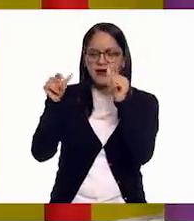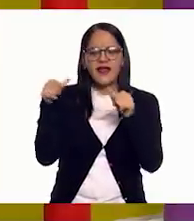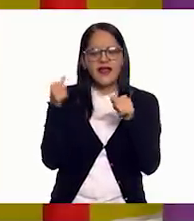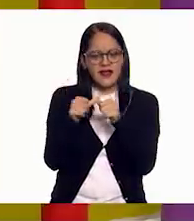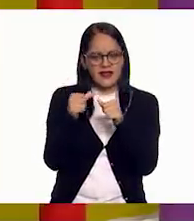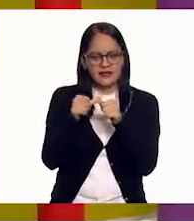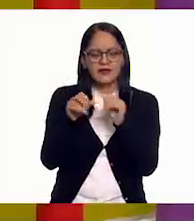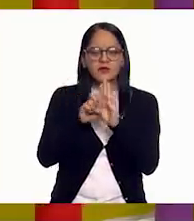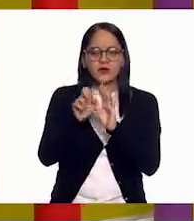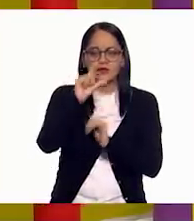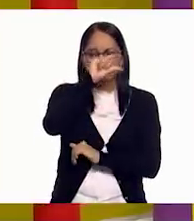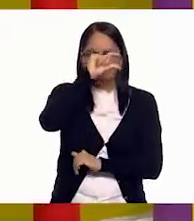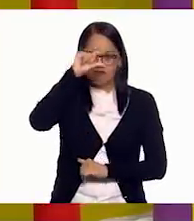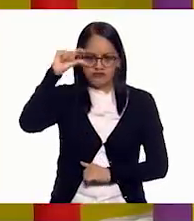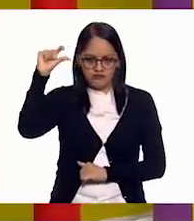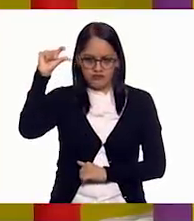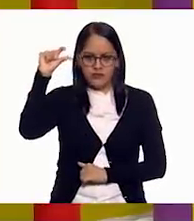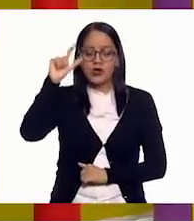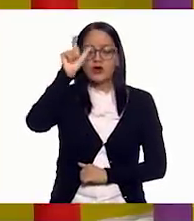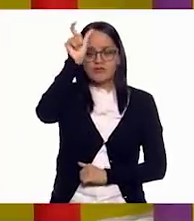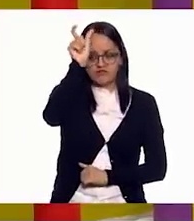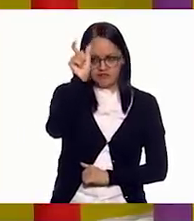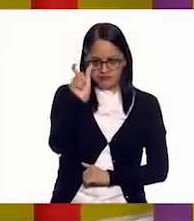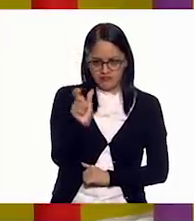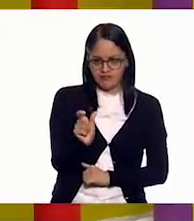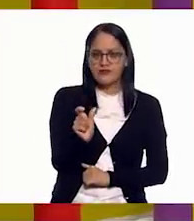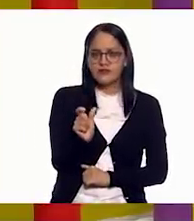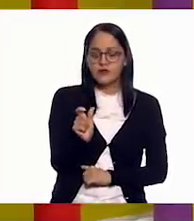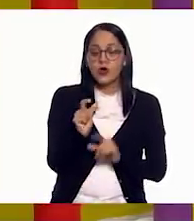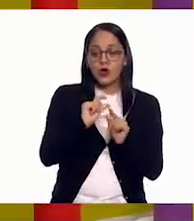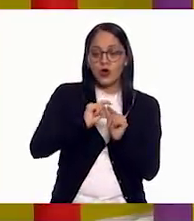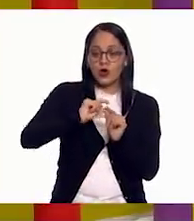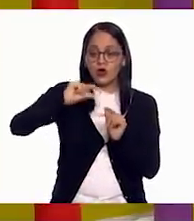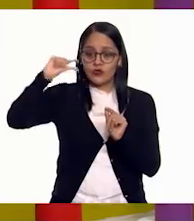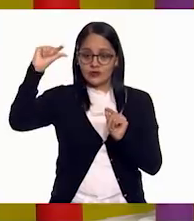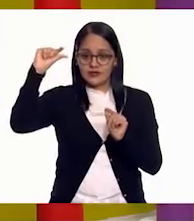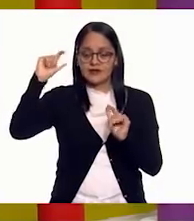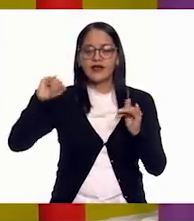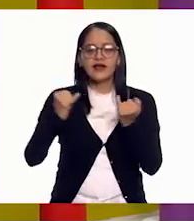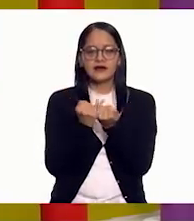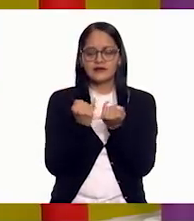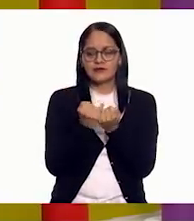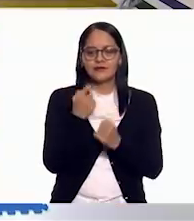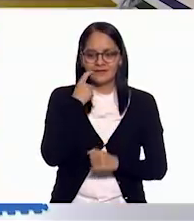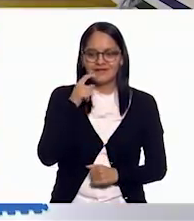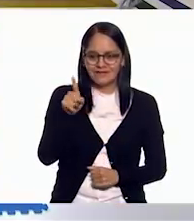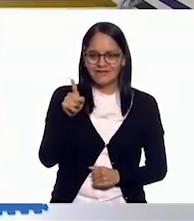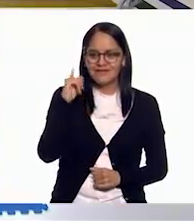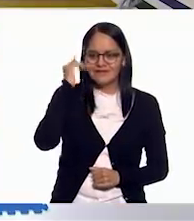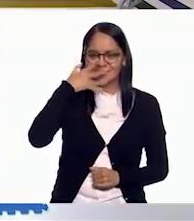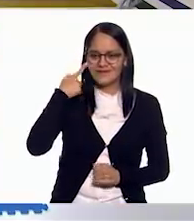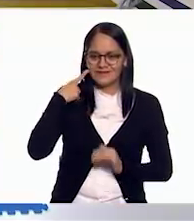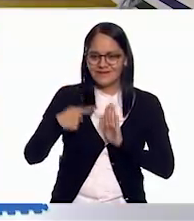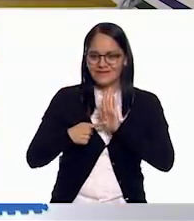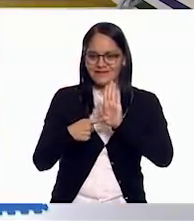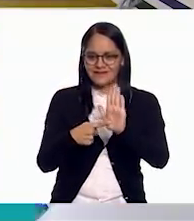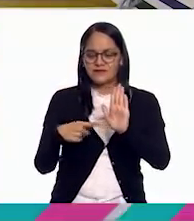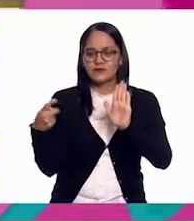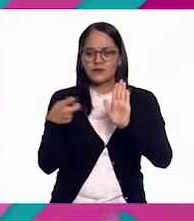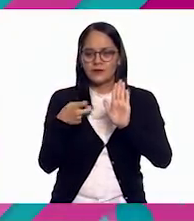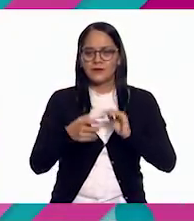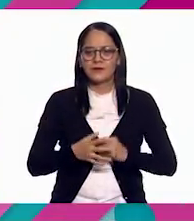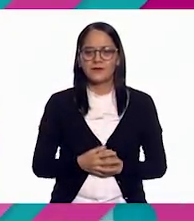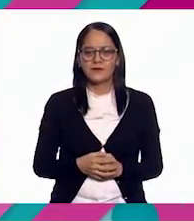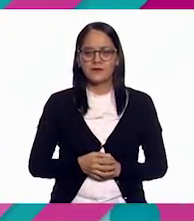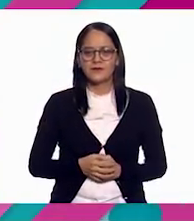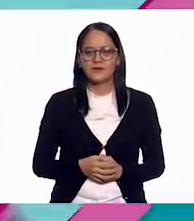manera vertical, horizontal, cruzadas, así como estas imágenes que vienen a